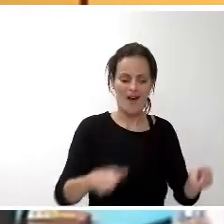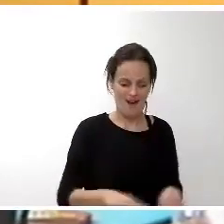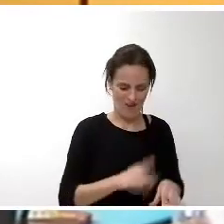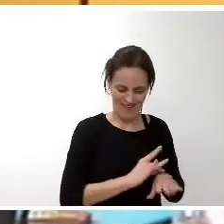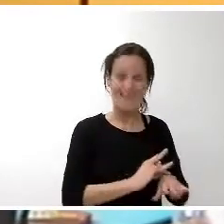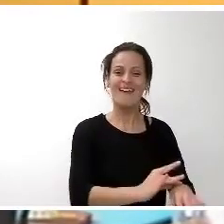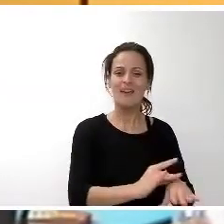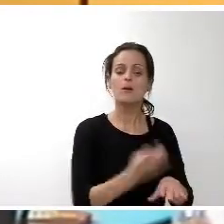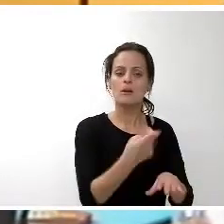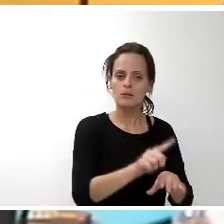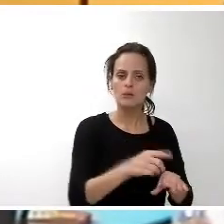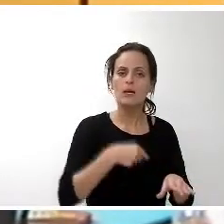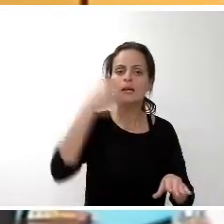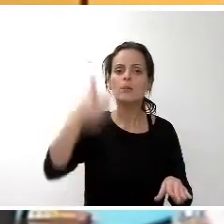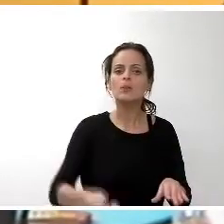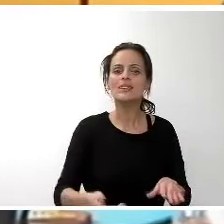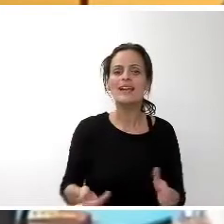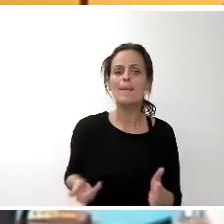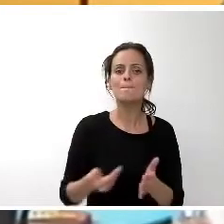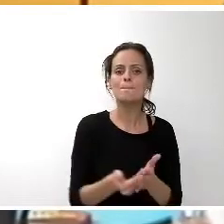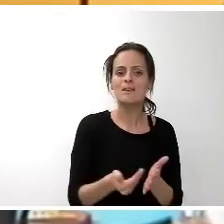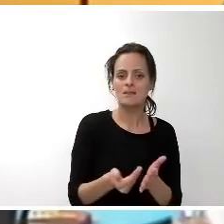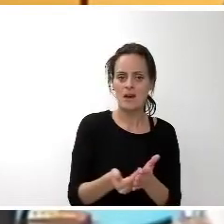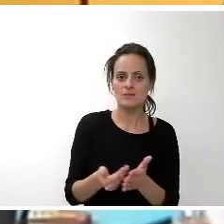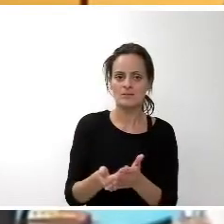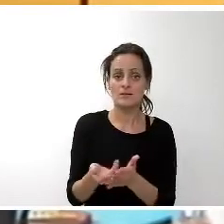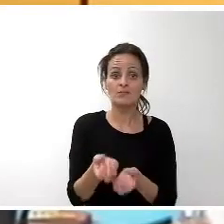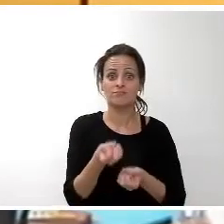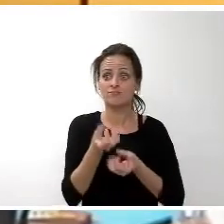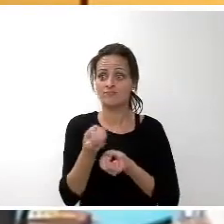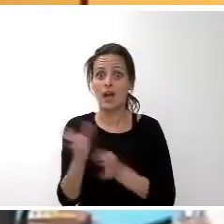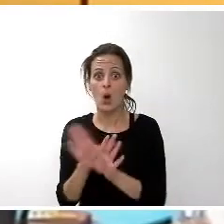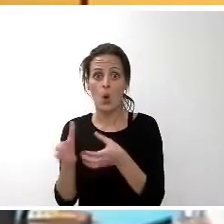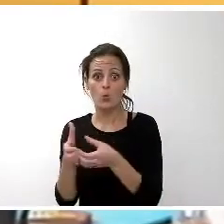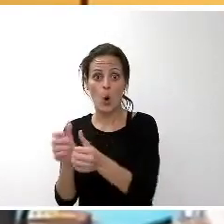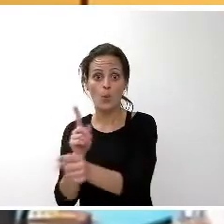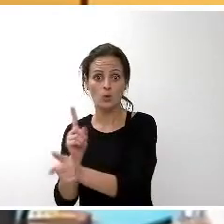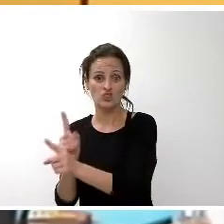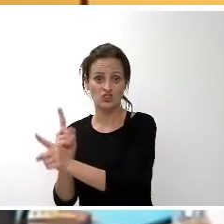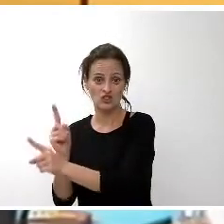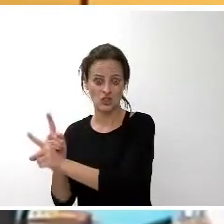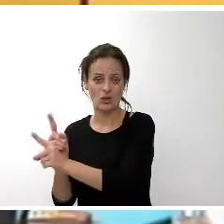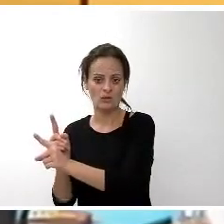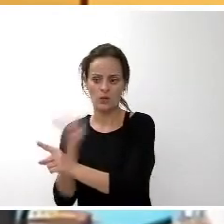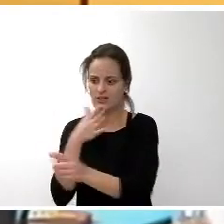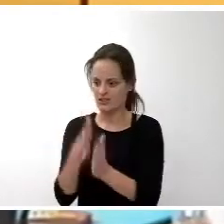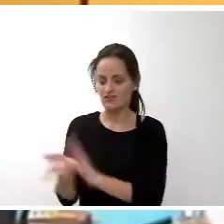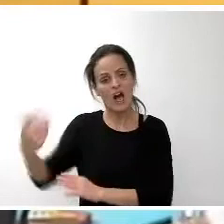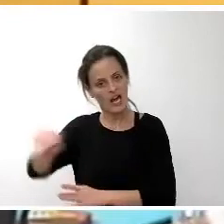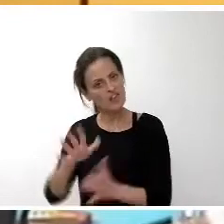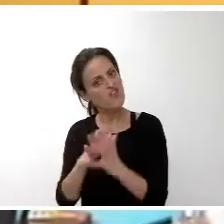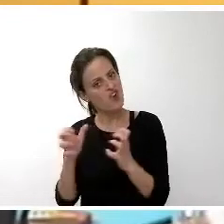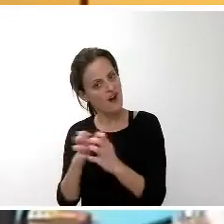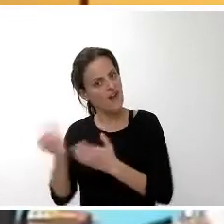son las enmiendas y las propuestas de los grupos de la oposición porque eso también refleja de alguna manera las ganas de colaborar, de